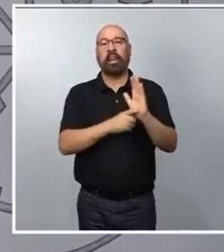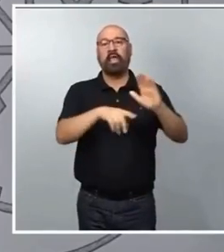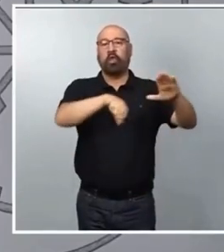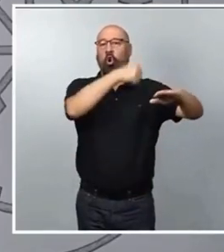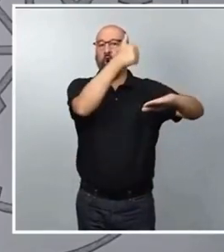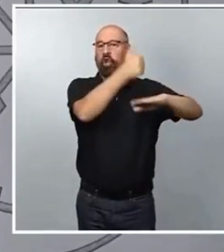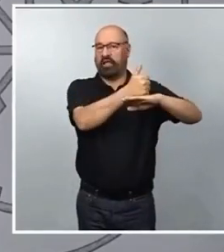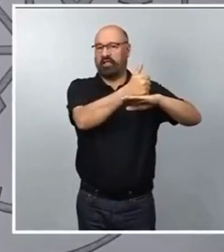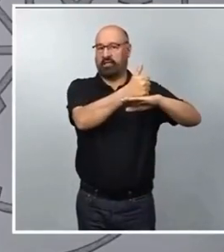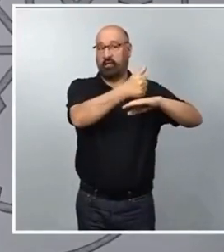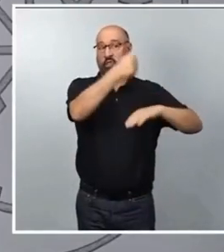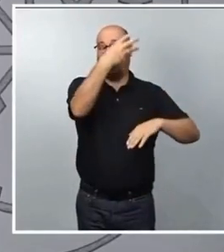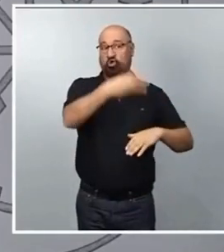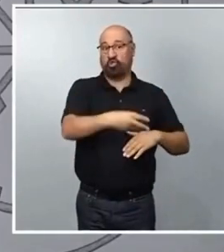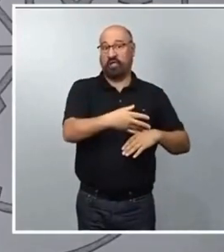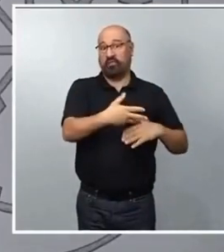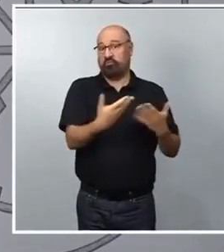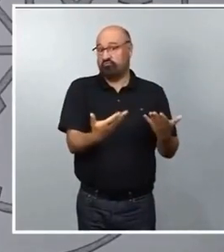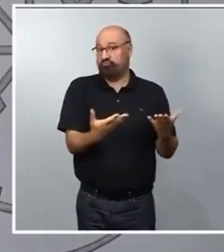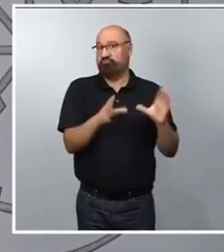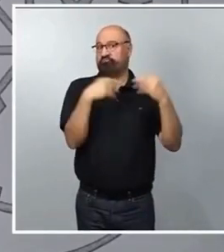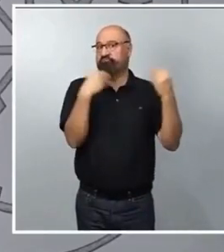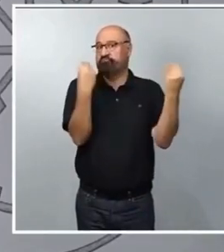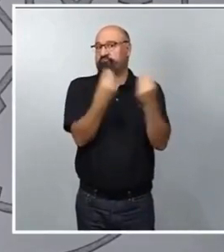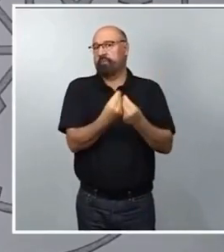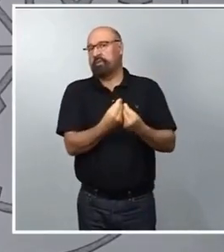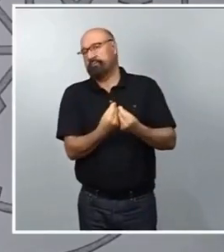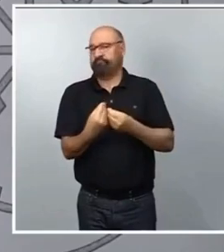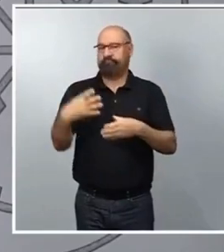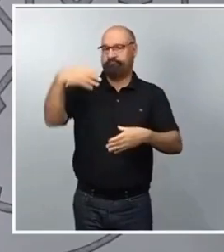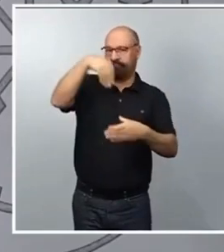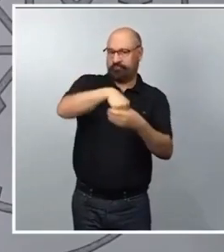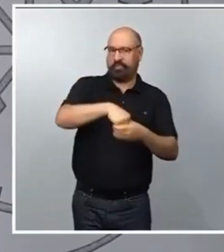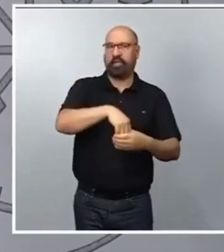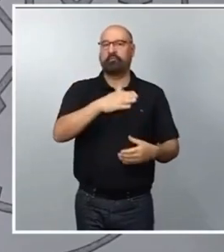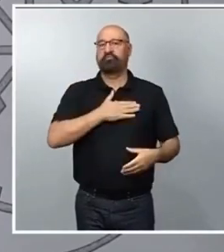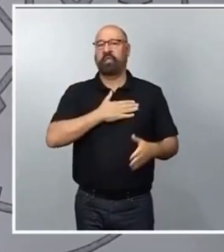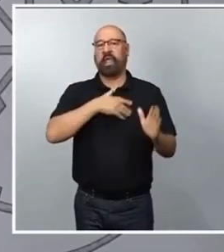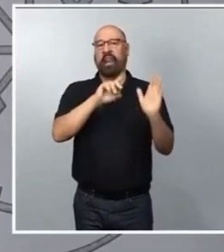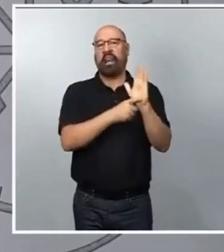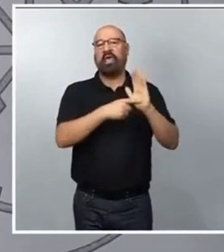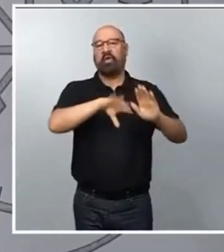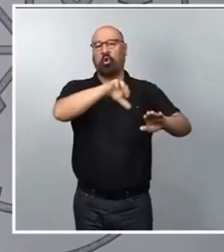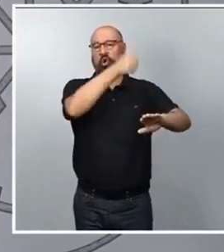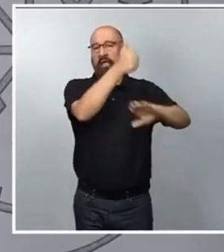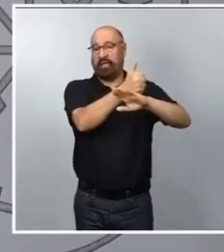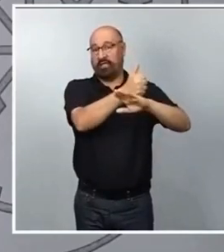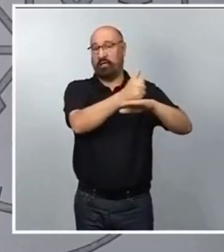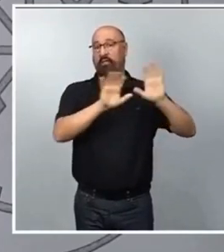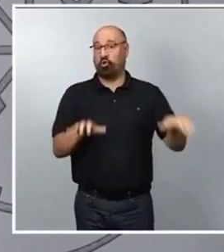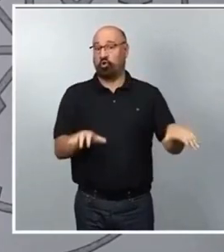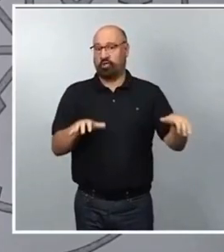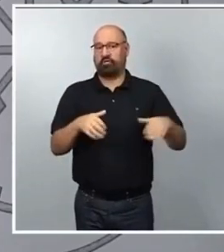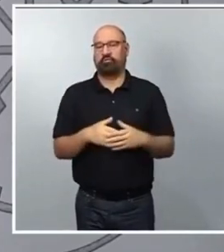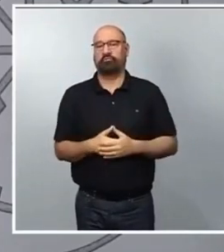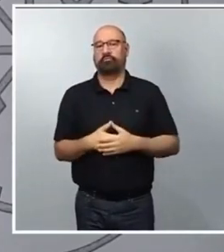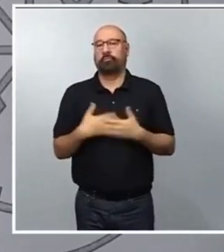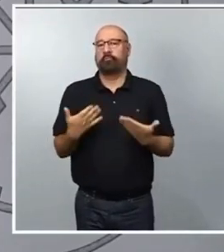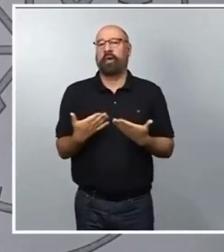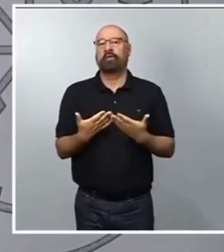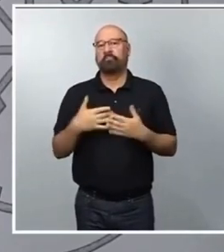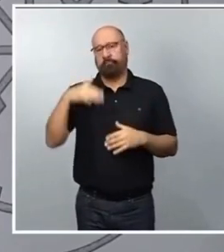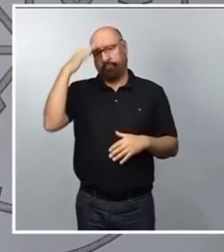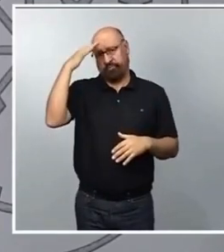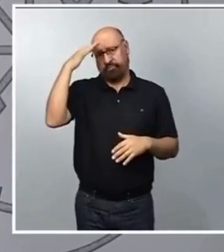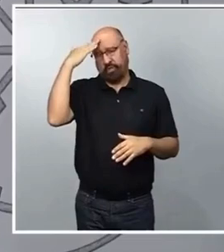materias. La norma autonómica realiza una injerencia en materia reservada a ley orgánica. Se produce una quiebra del principio de seguridad